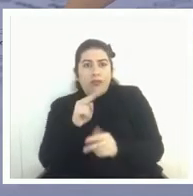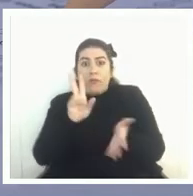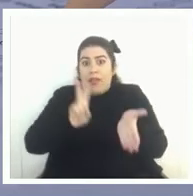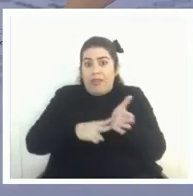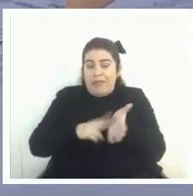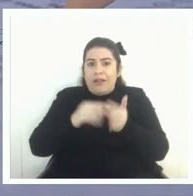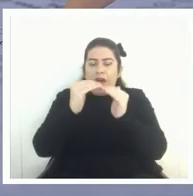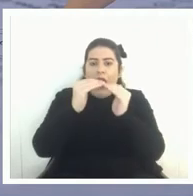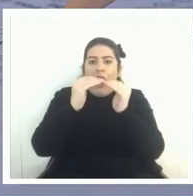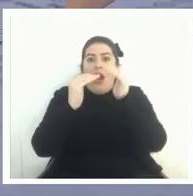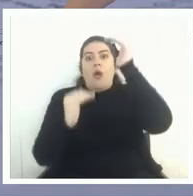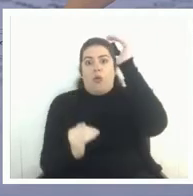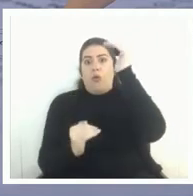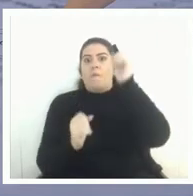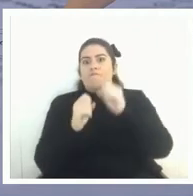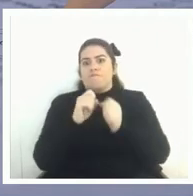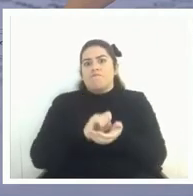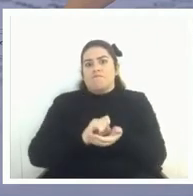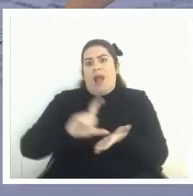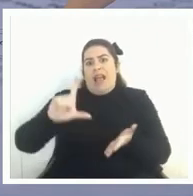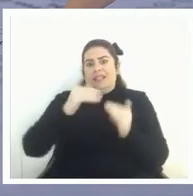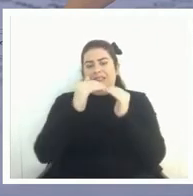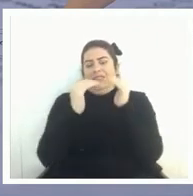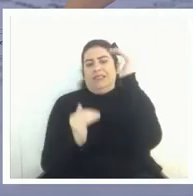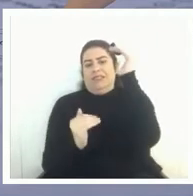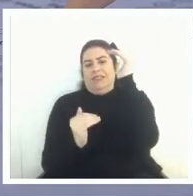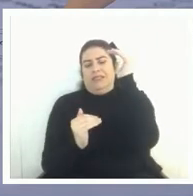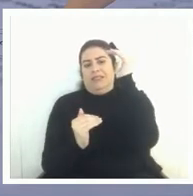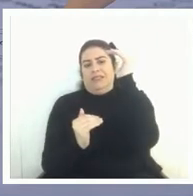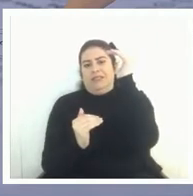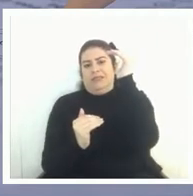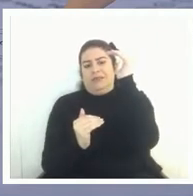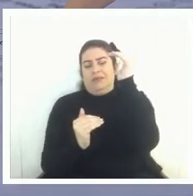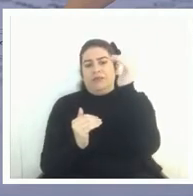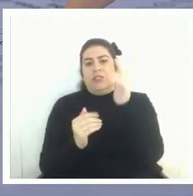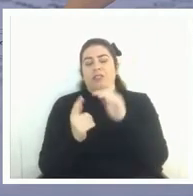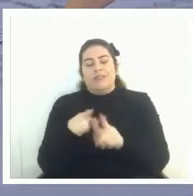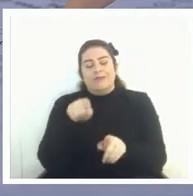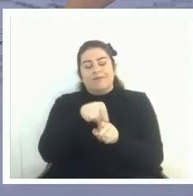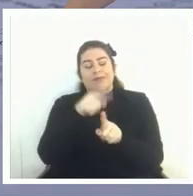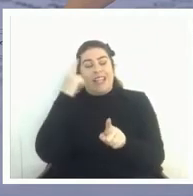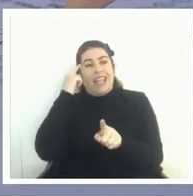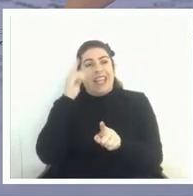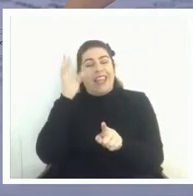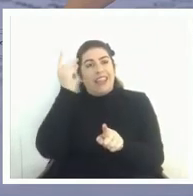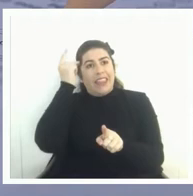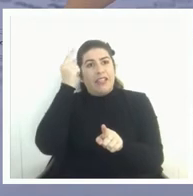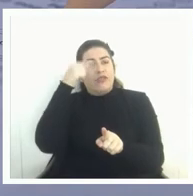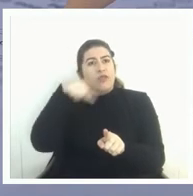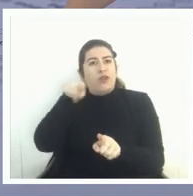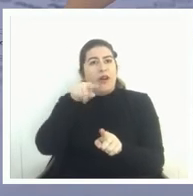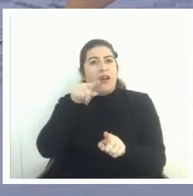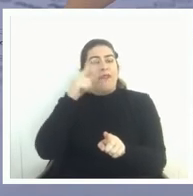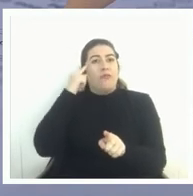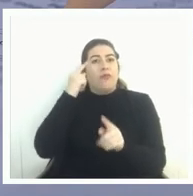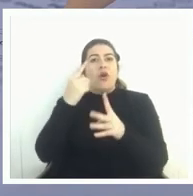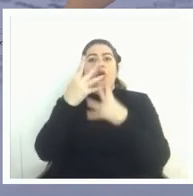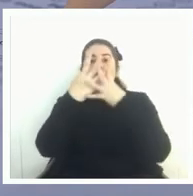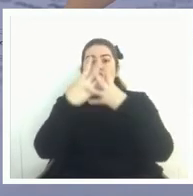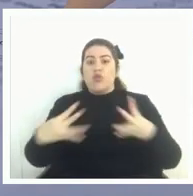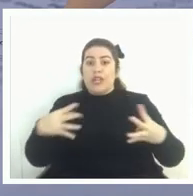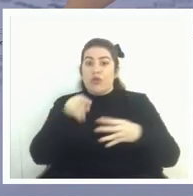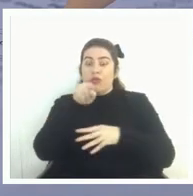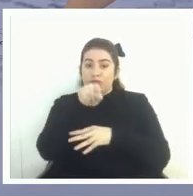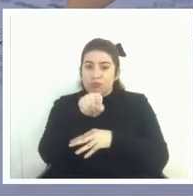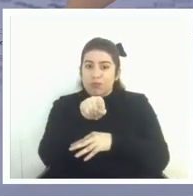aumentó porque efectivamente es una idea razonable que si uno evalúa el currículum que es lo